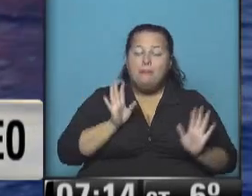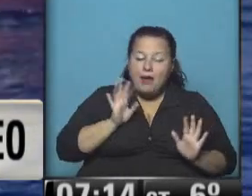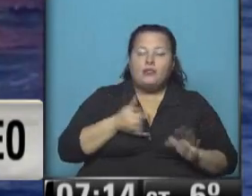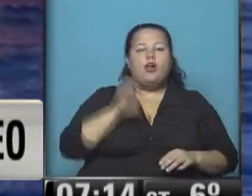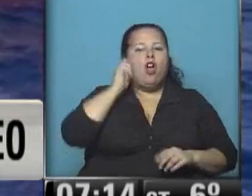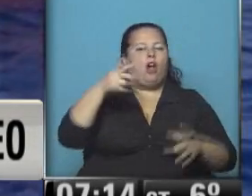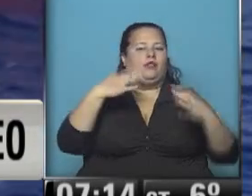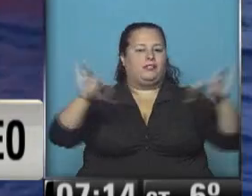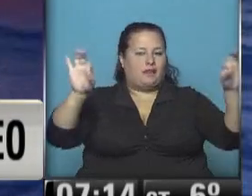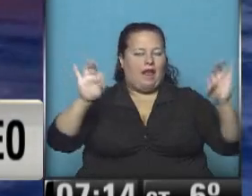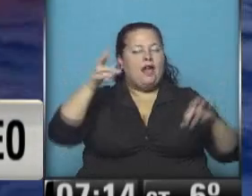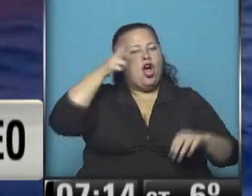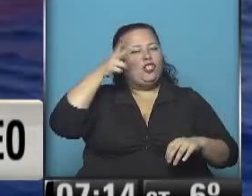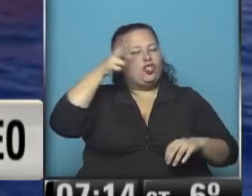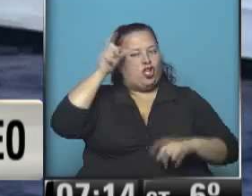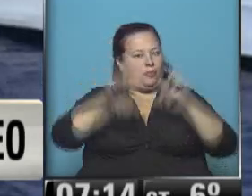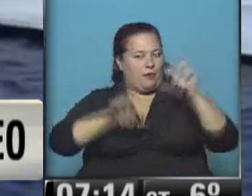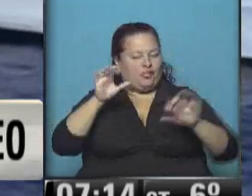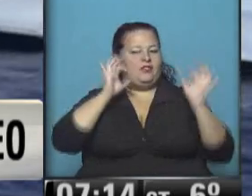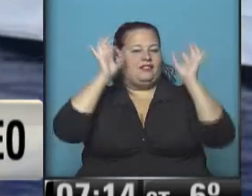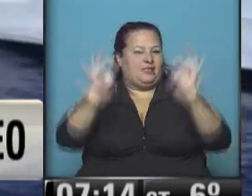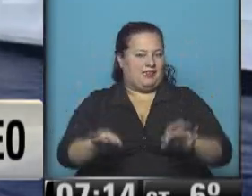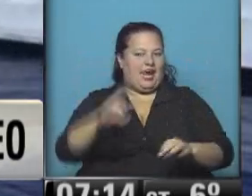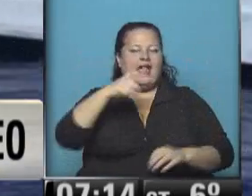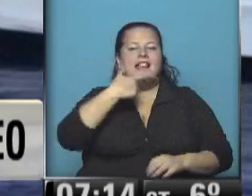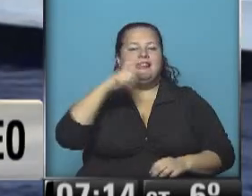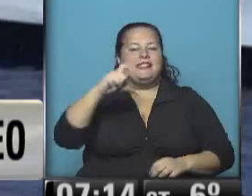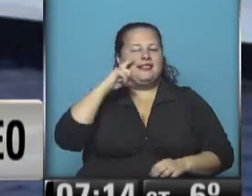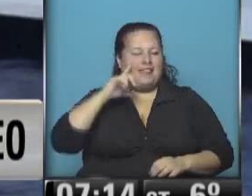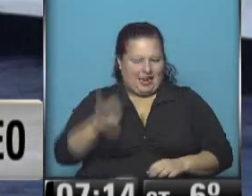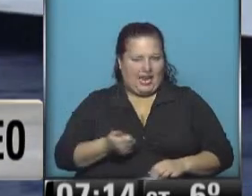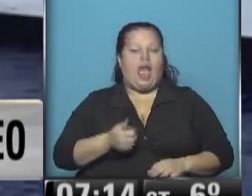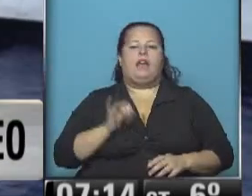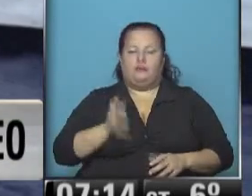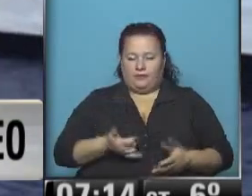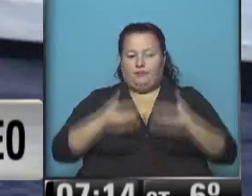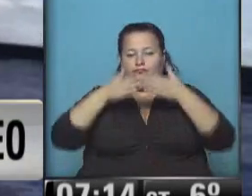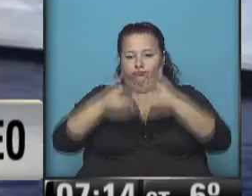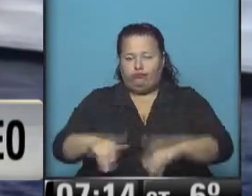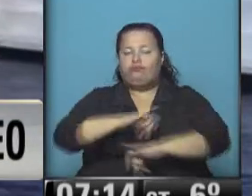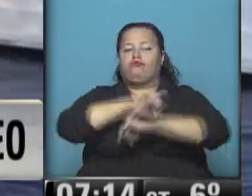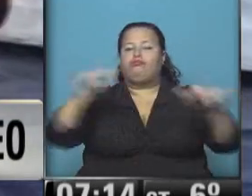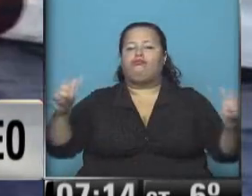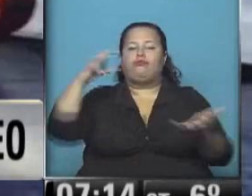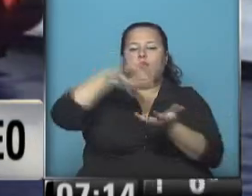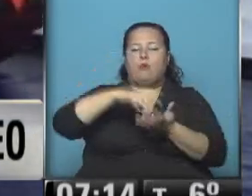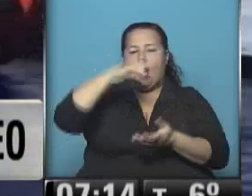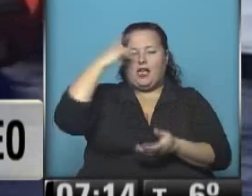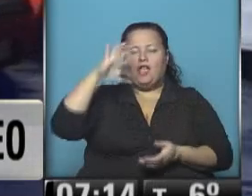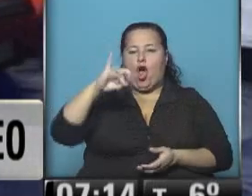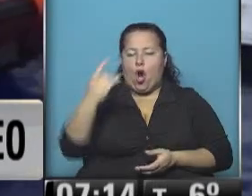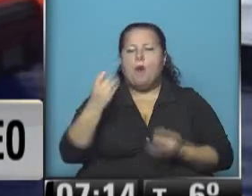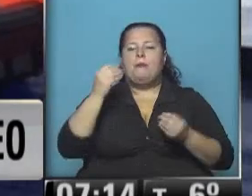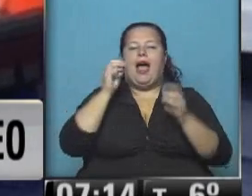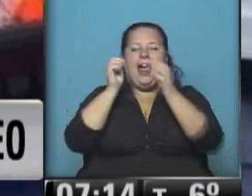logró es rescatar a 88 ciudadanos que llegaron a Sicilia. Claro que sí, la tragedia fue dada a conocer por la Agencia de Naciones Unidas para los